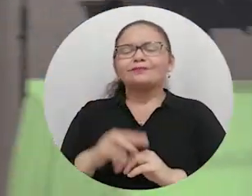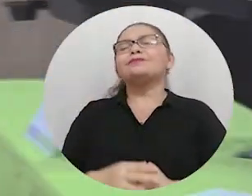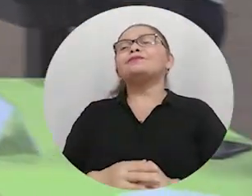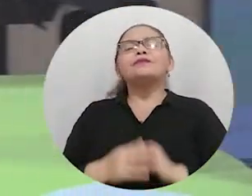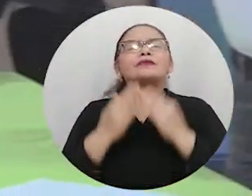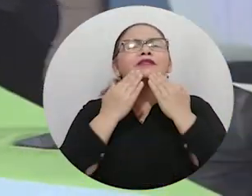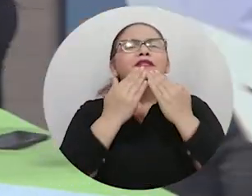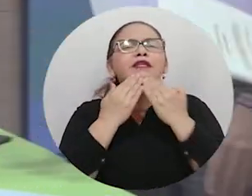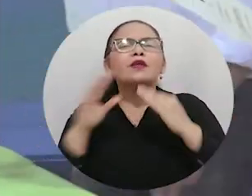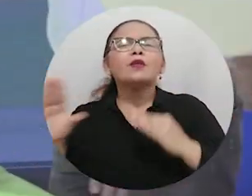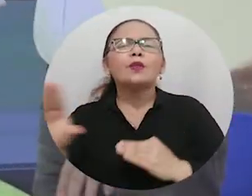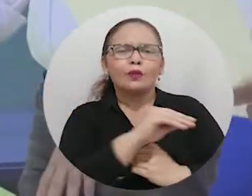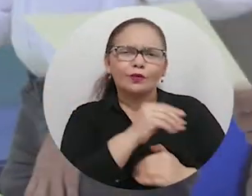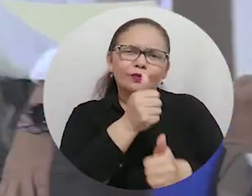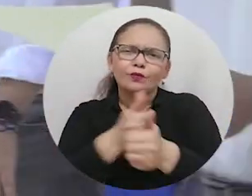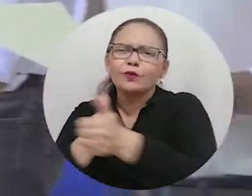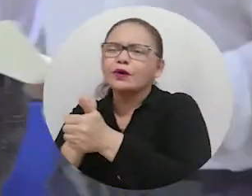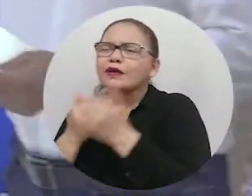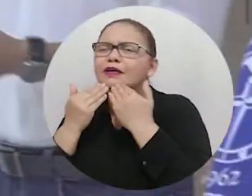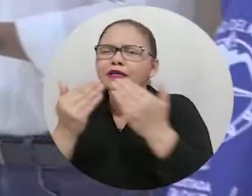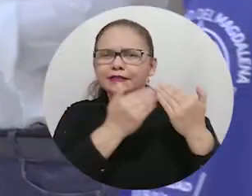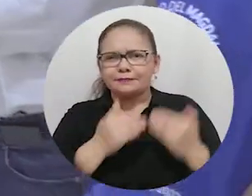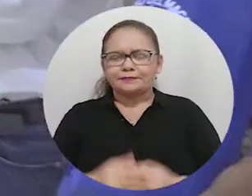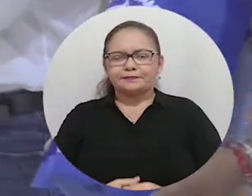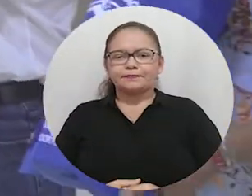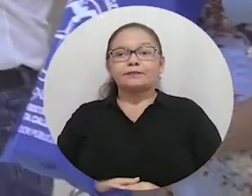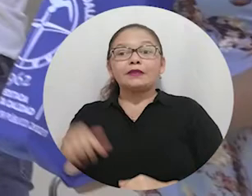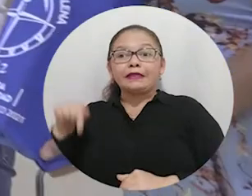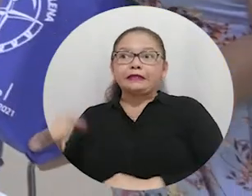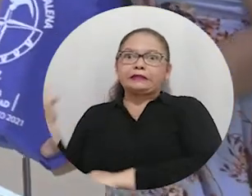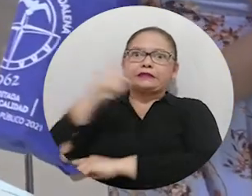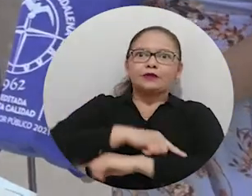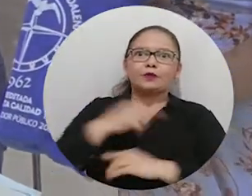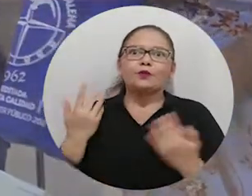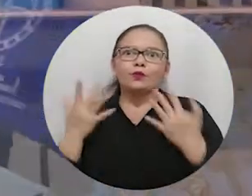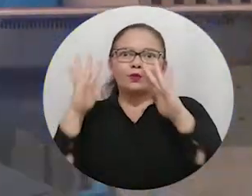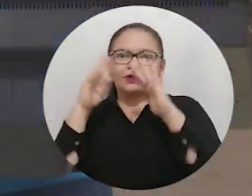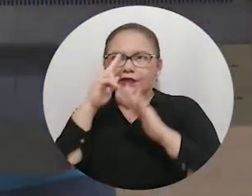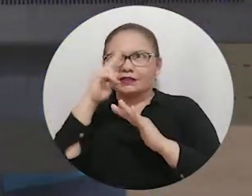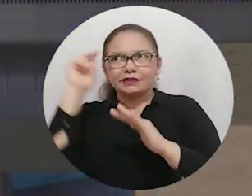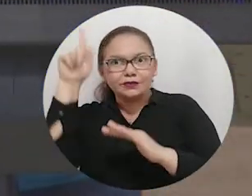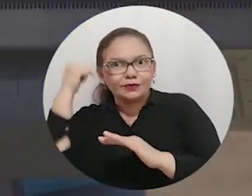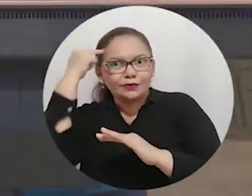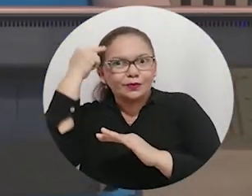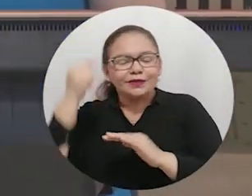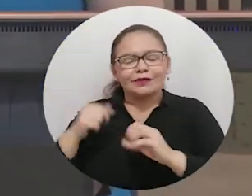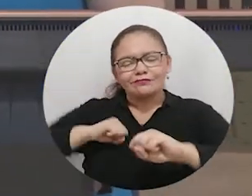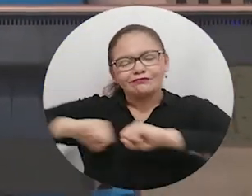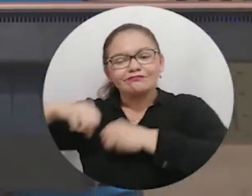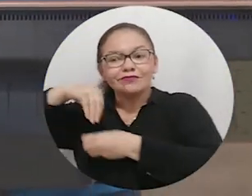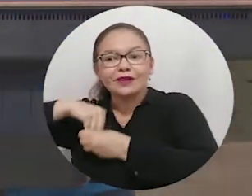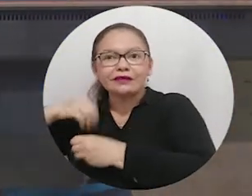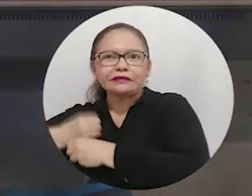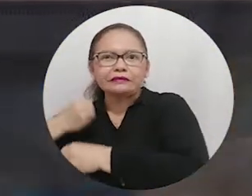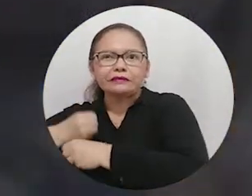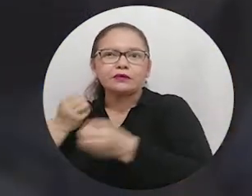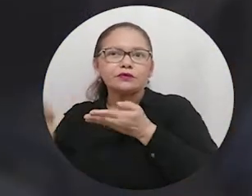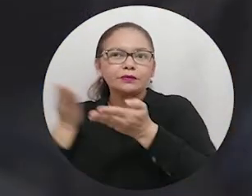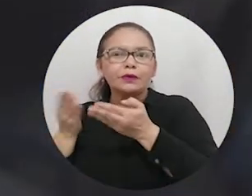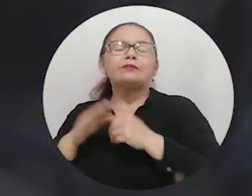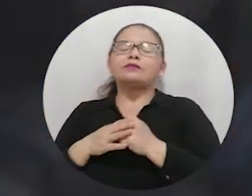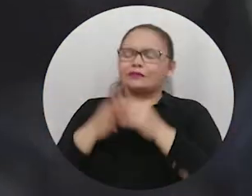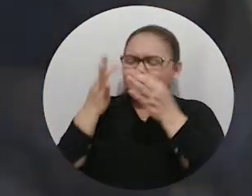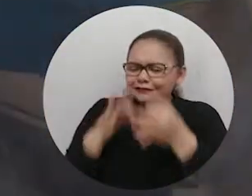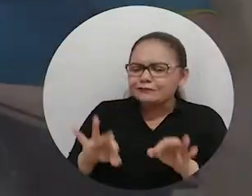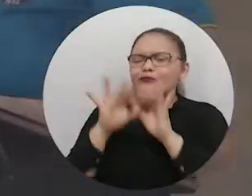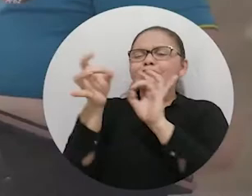tiene un valor y por eso le damos muchas gracias a todos y cada uno de ellos. La celebración del Día Nacional del Servidor Público es una fecha de